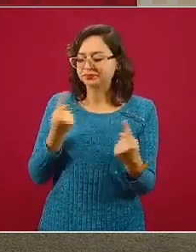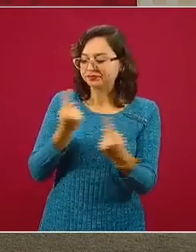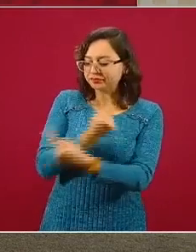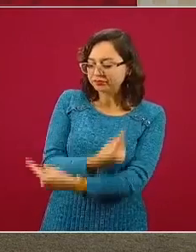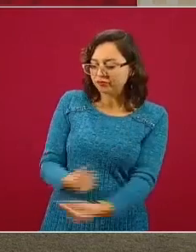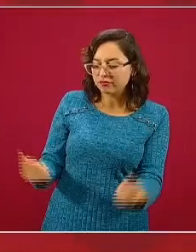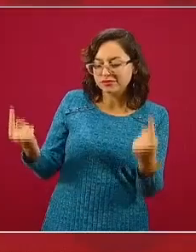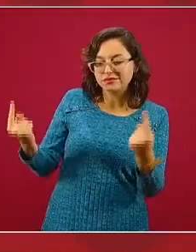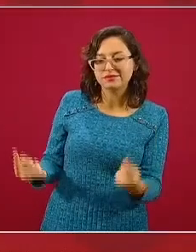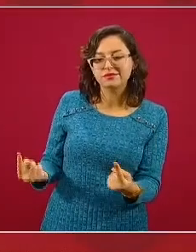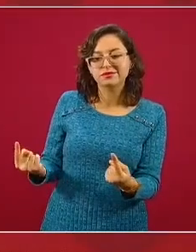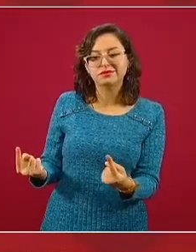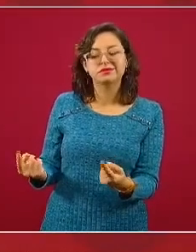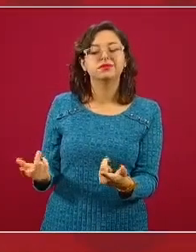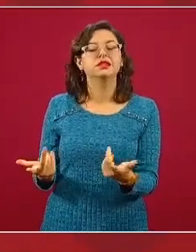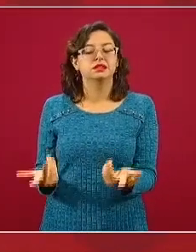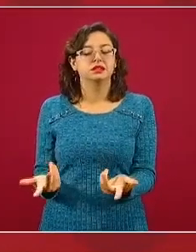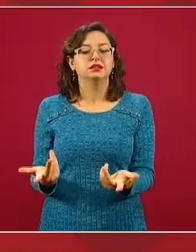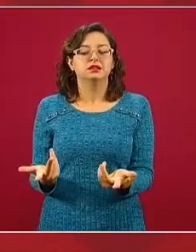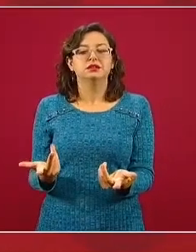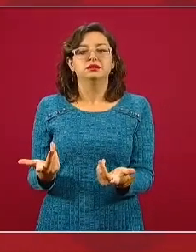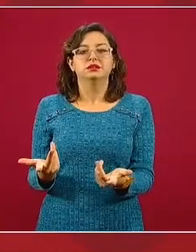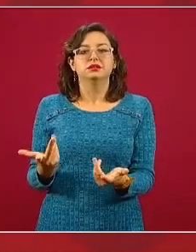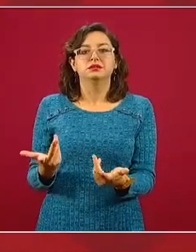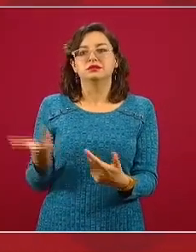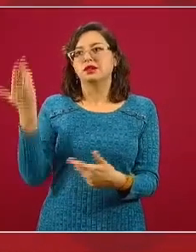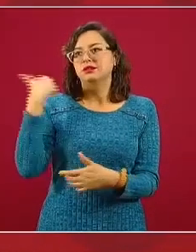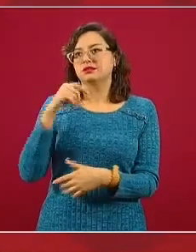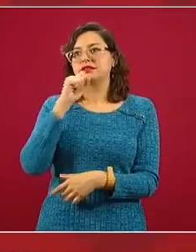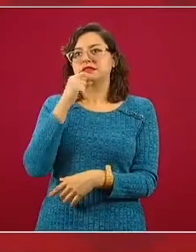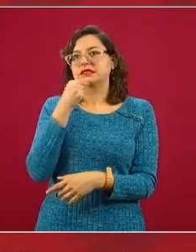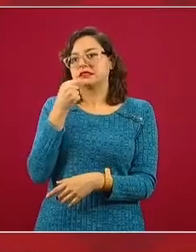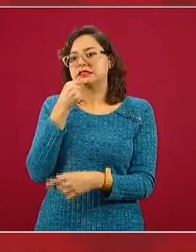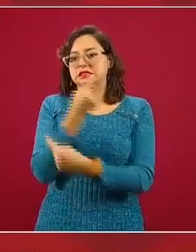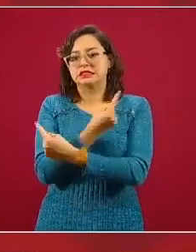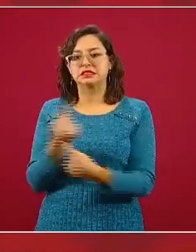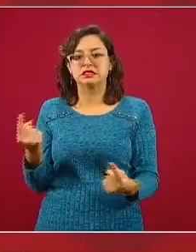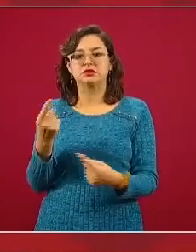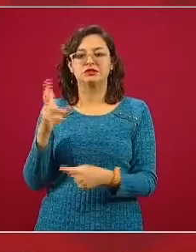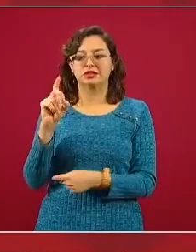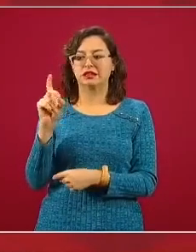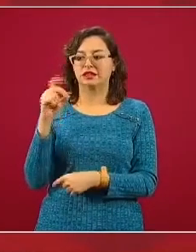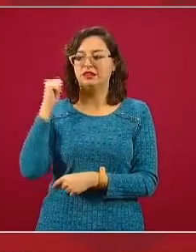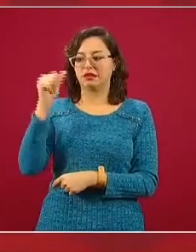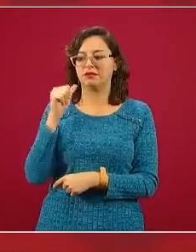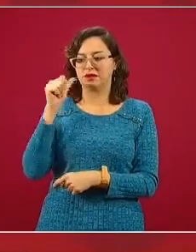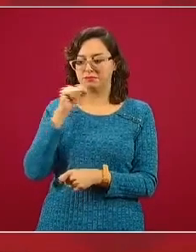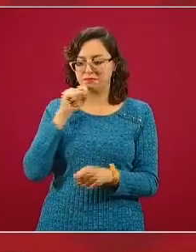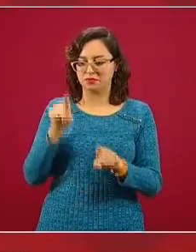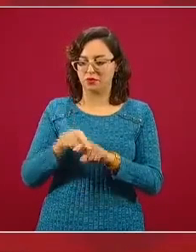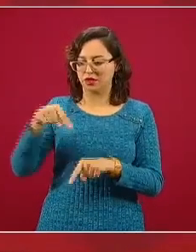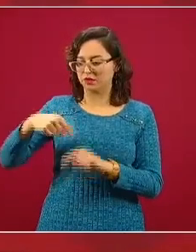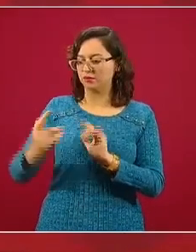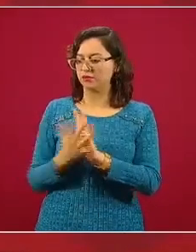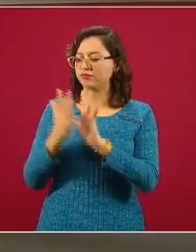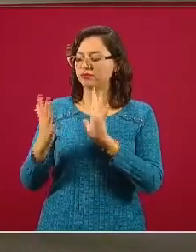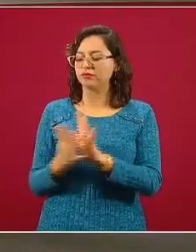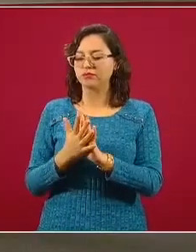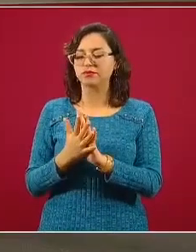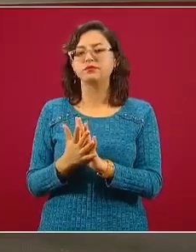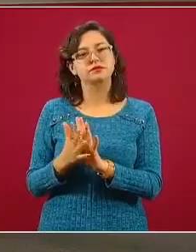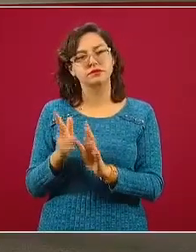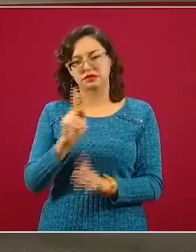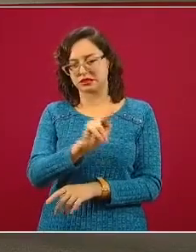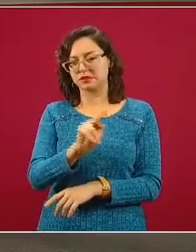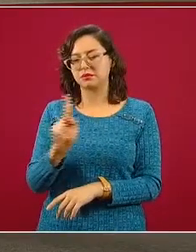pregunta, precisamente una muy parecida, hacían algunos de los niños y niñas que el 30 de abril participaron en la reunión y